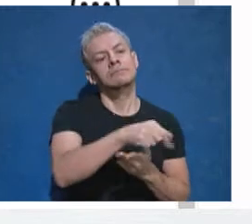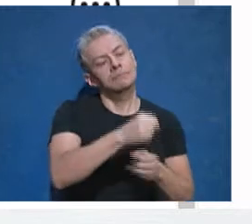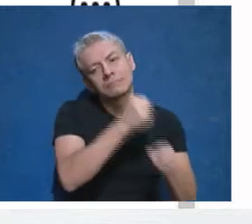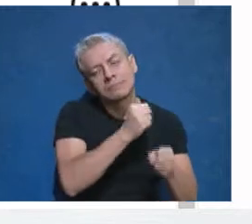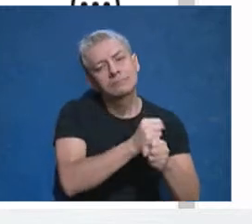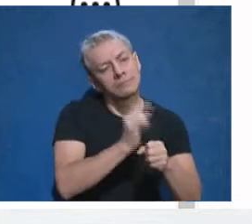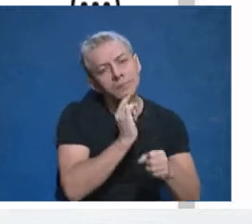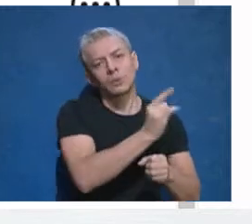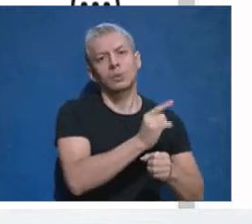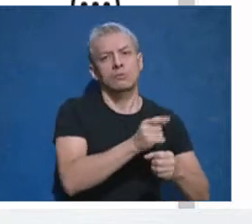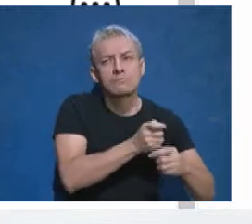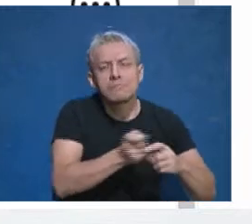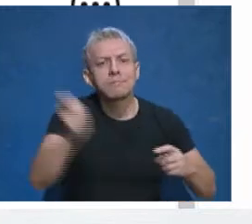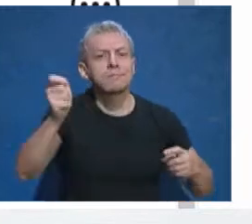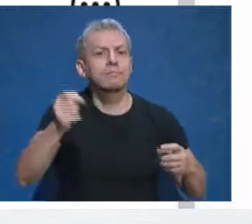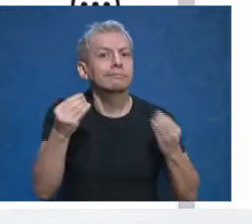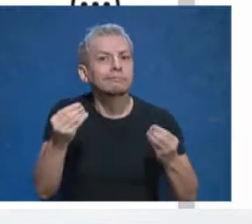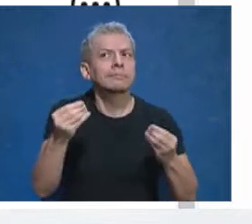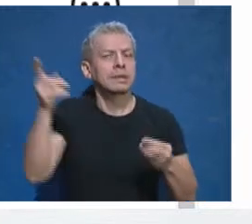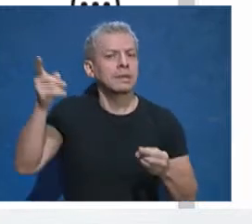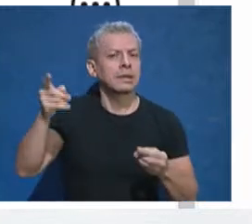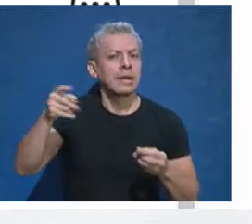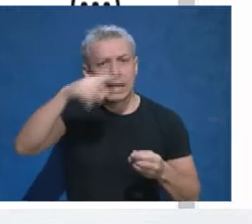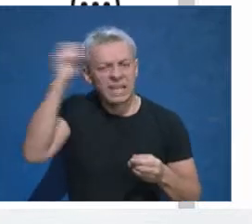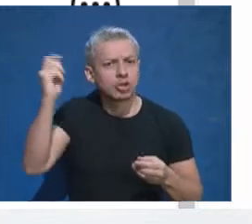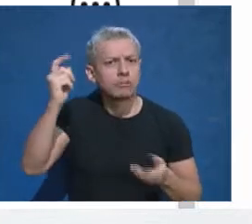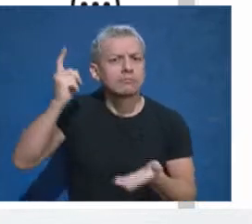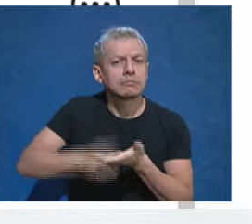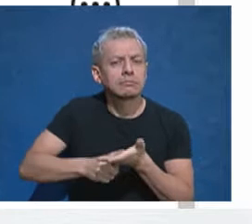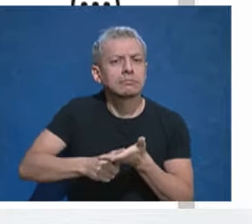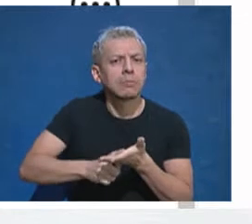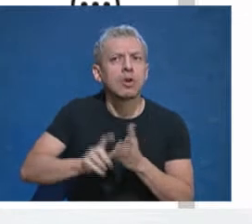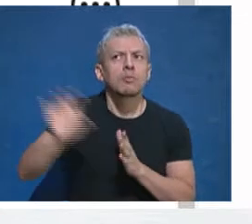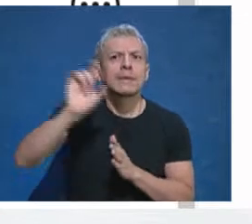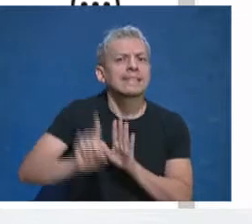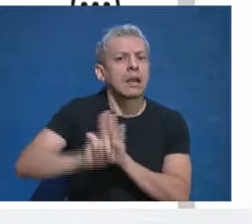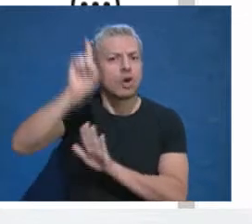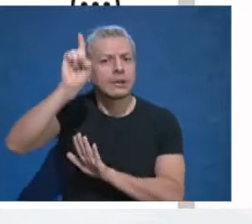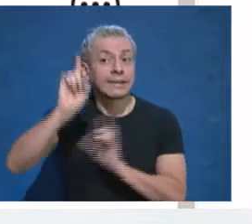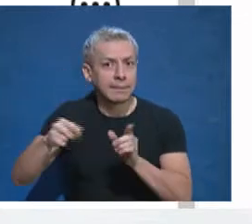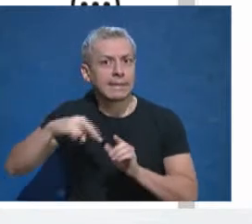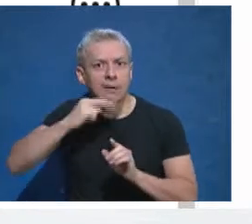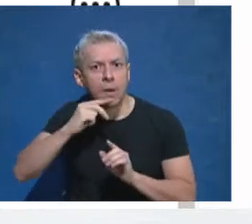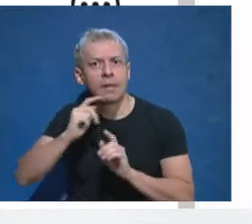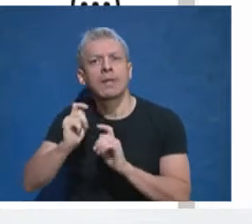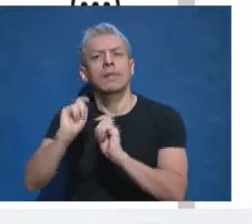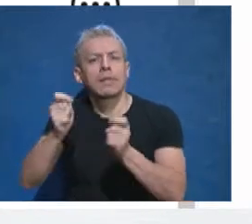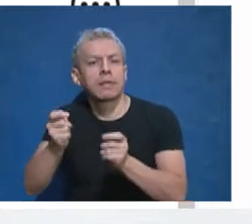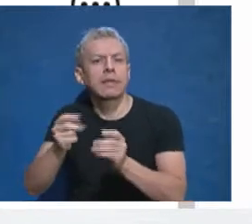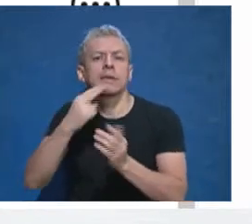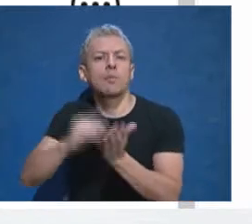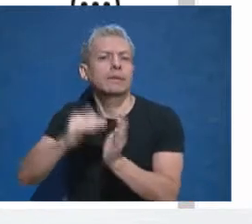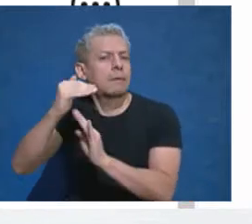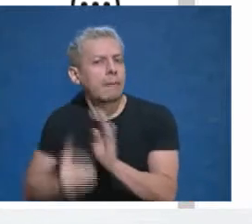por el régimen de promoción de empleo aplicado en las provincias del norte y de San Juan. San Juan tiene una particularidad, ¿no?